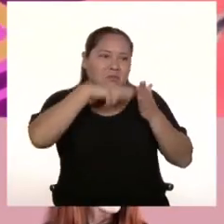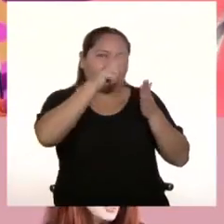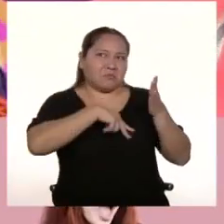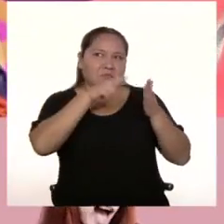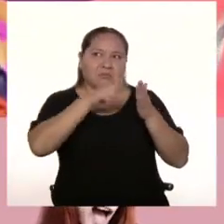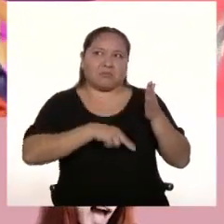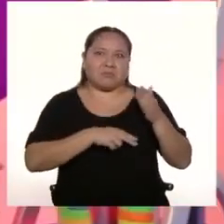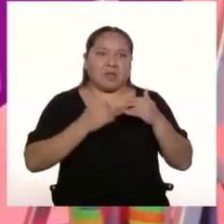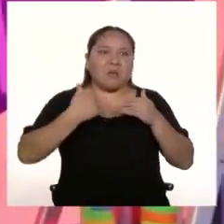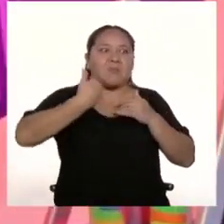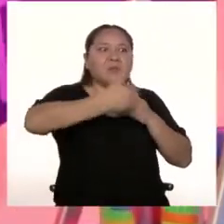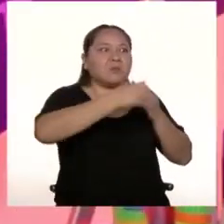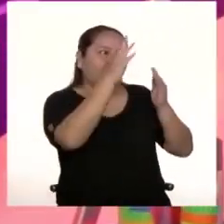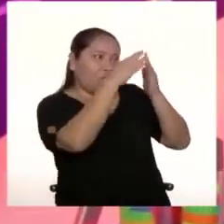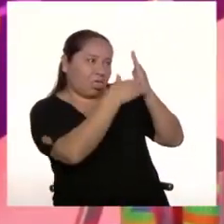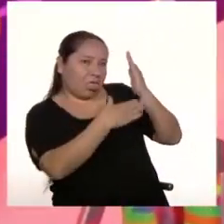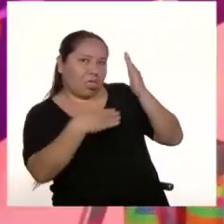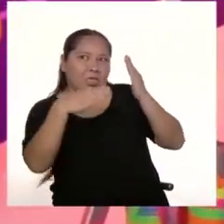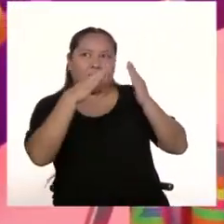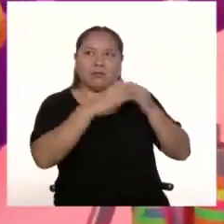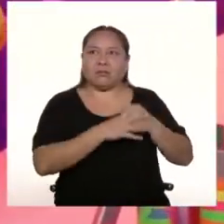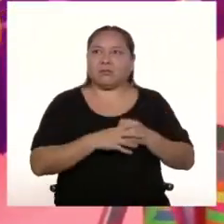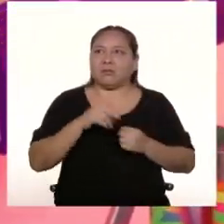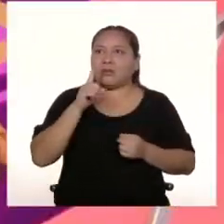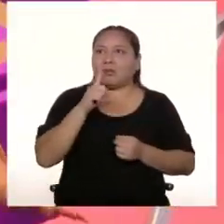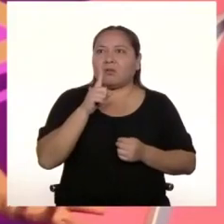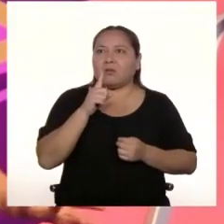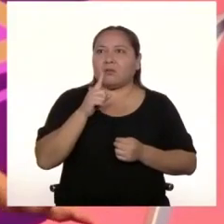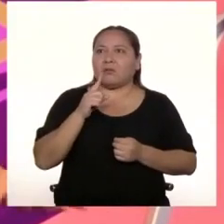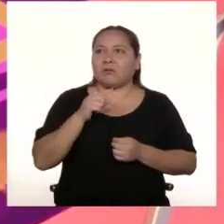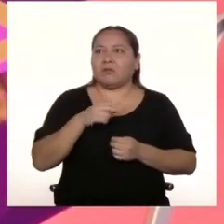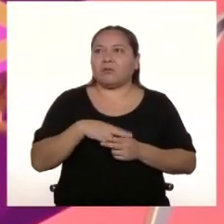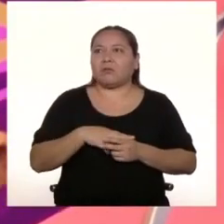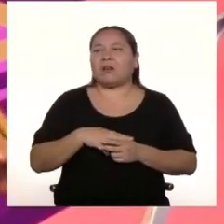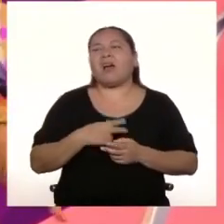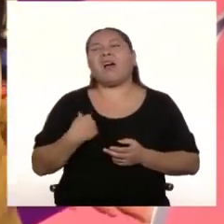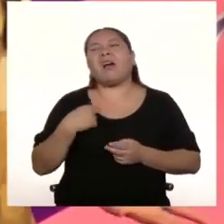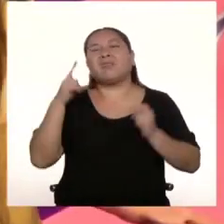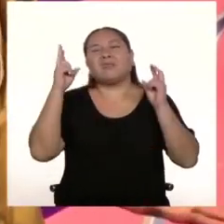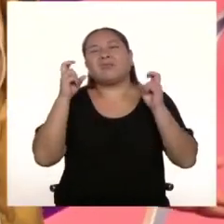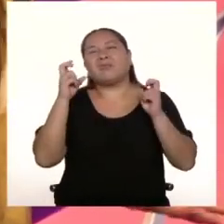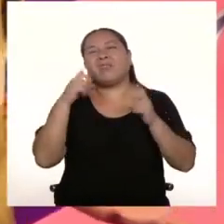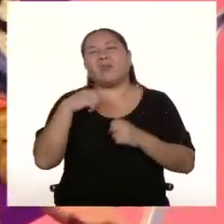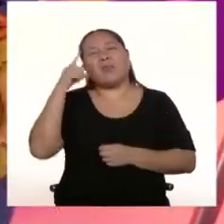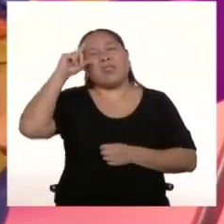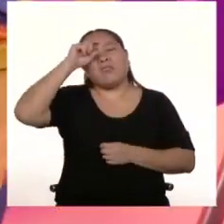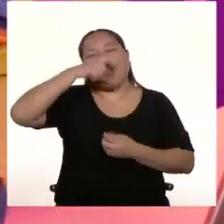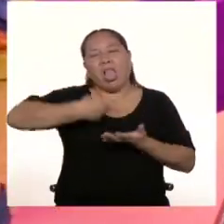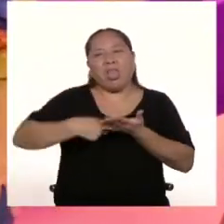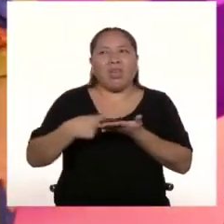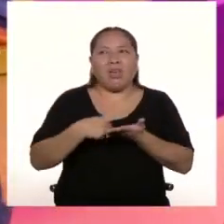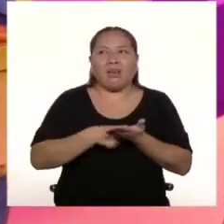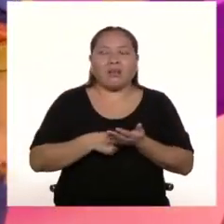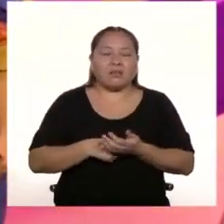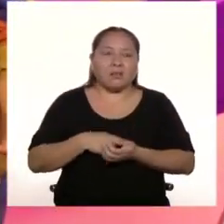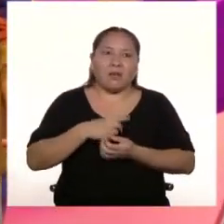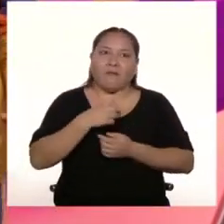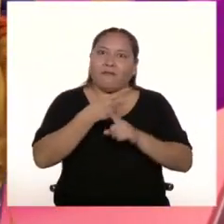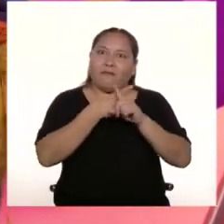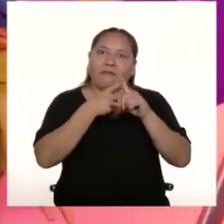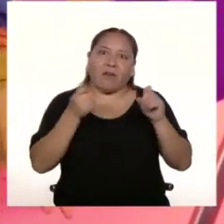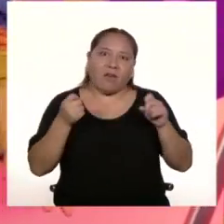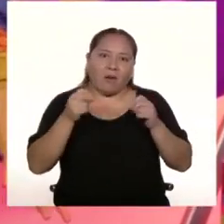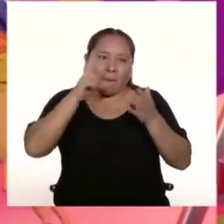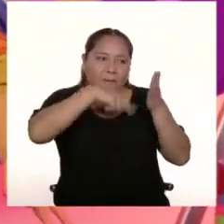set para la próxima temporada ¡Ah! Pero hace un segundo Claro, es que es un tema muy difícil de debatir Es horrible pintar en las